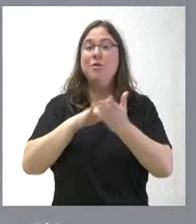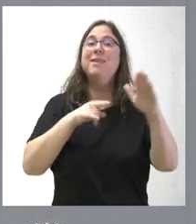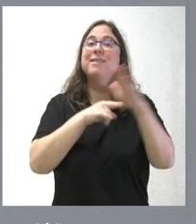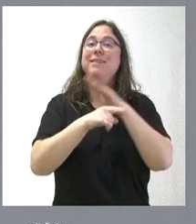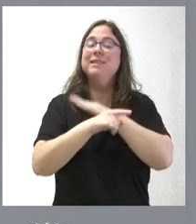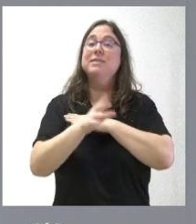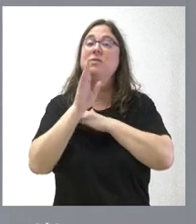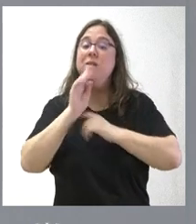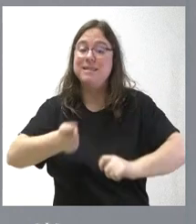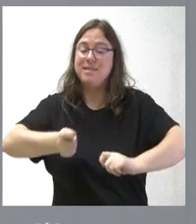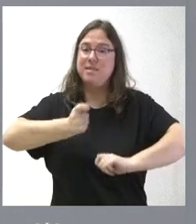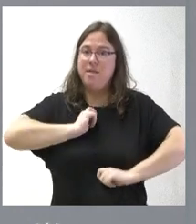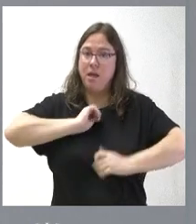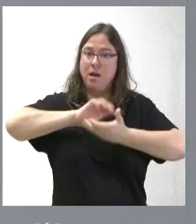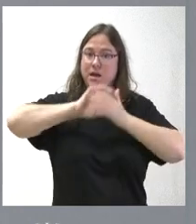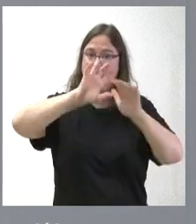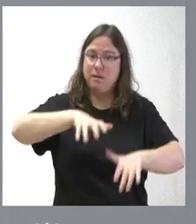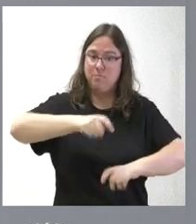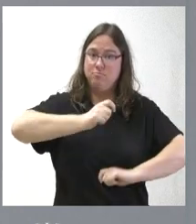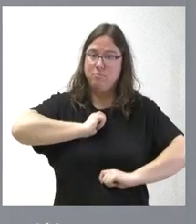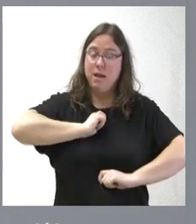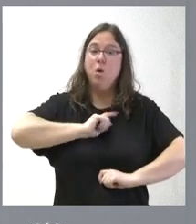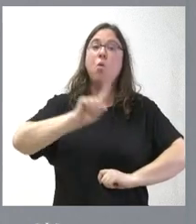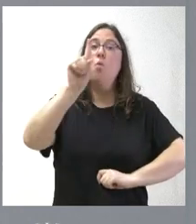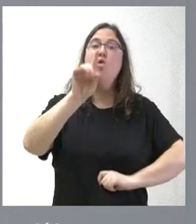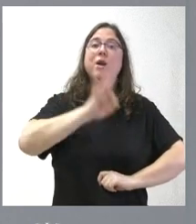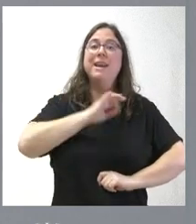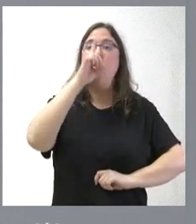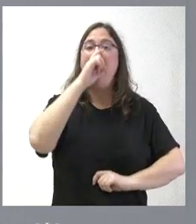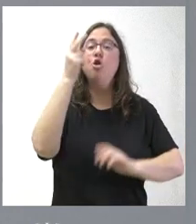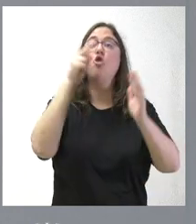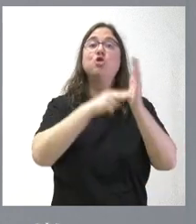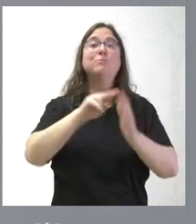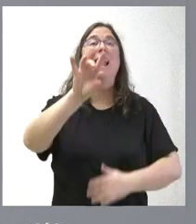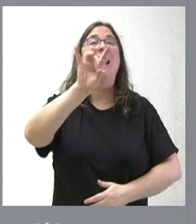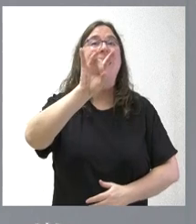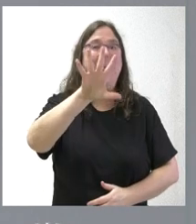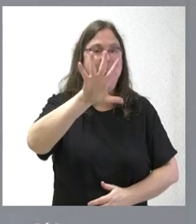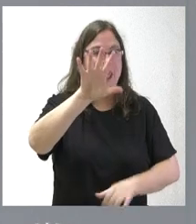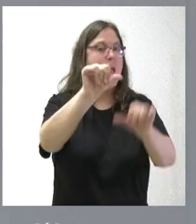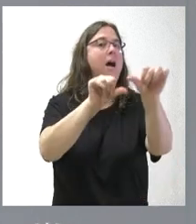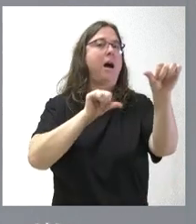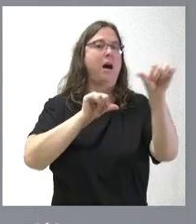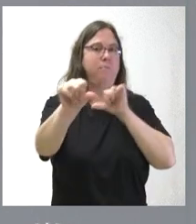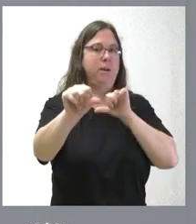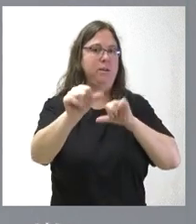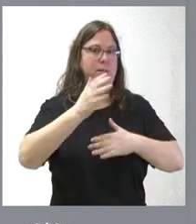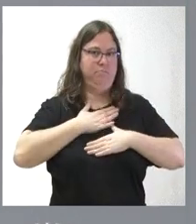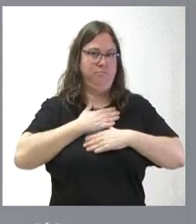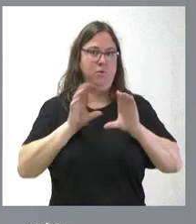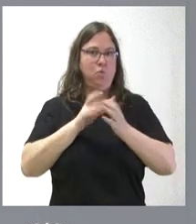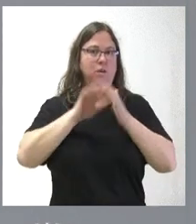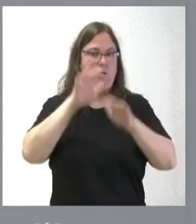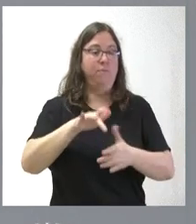transmitió a la comunidad autónoma el 1 de enero del año 2015. La Junta